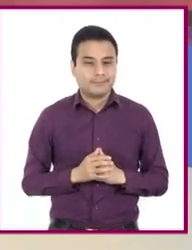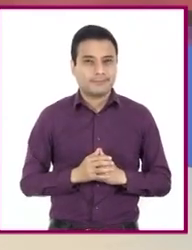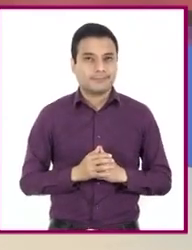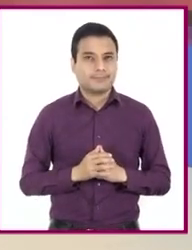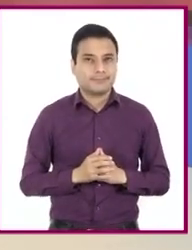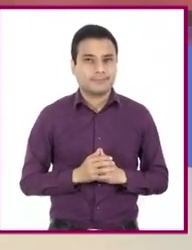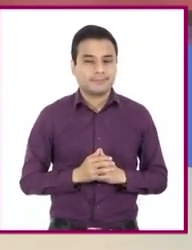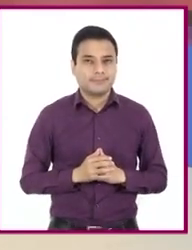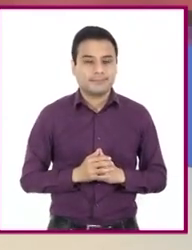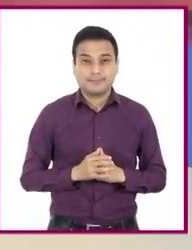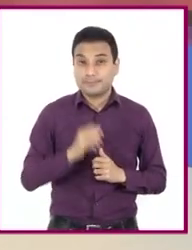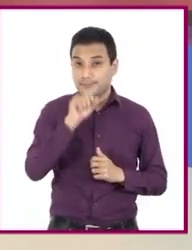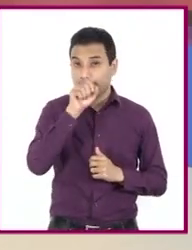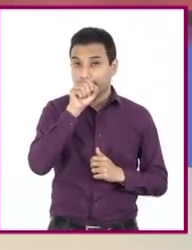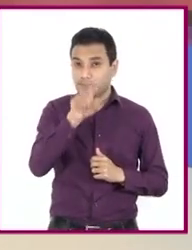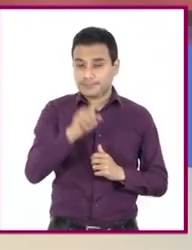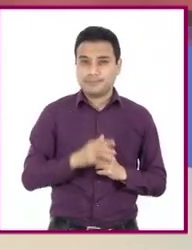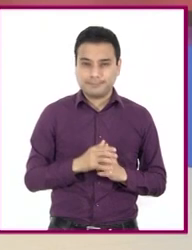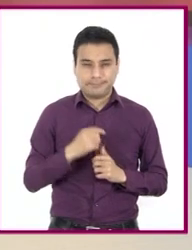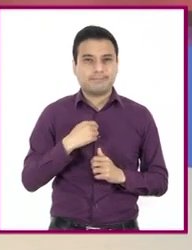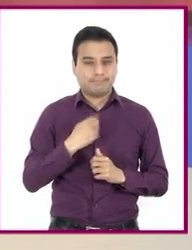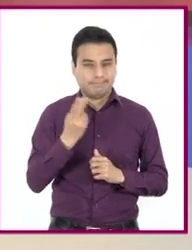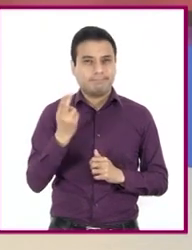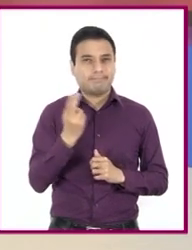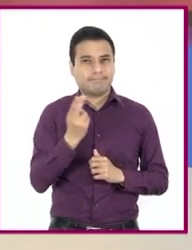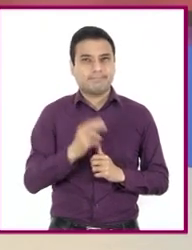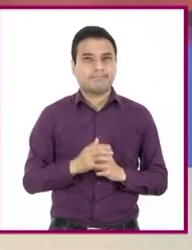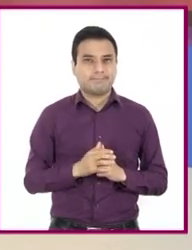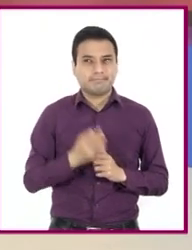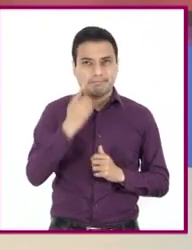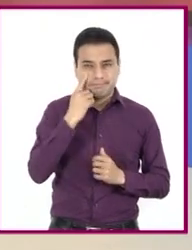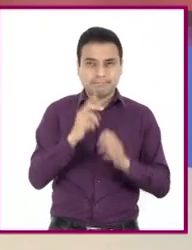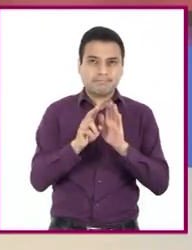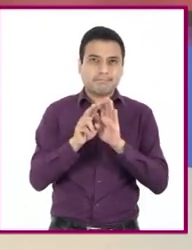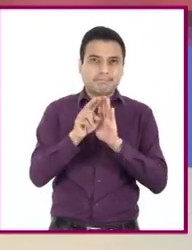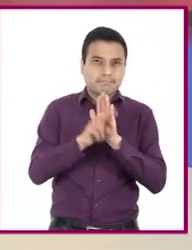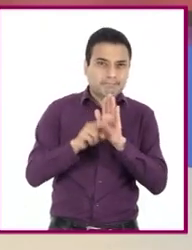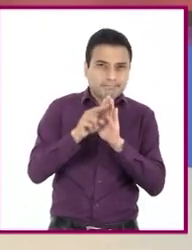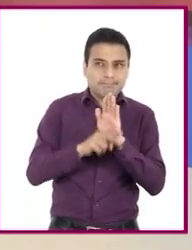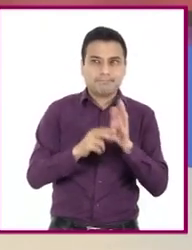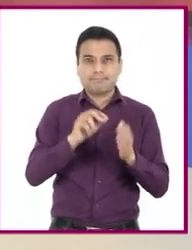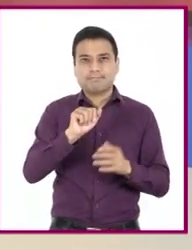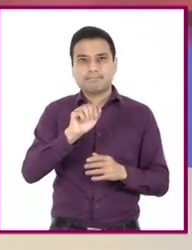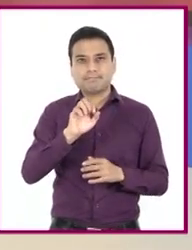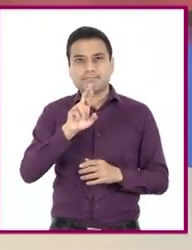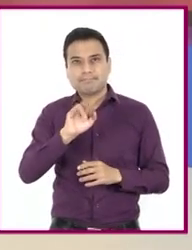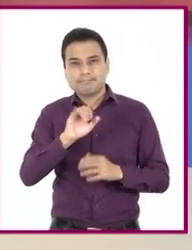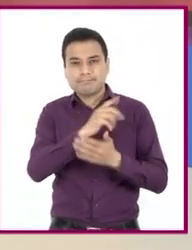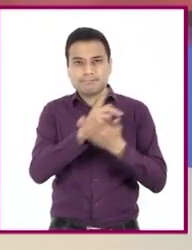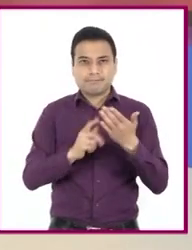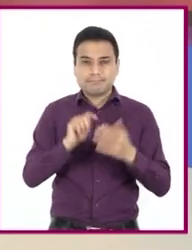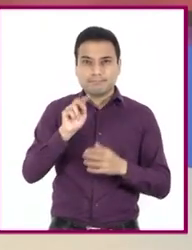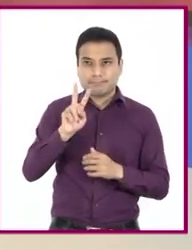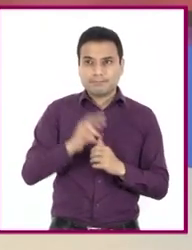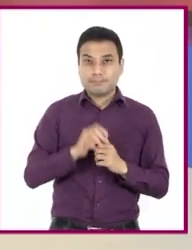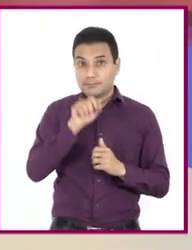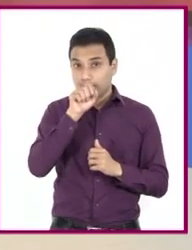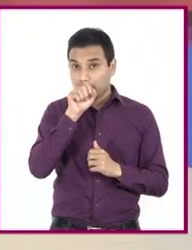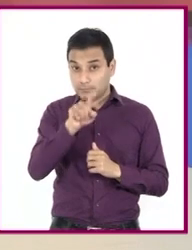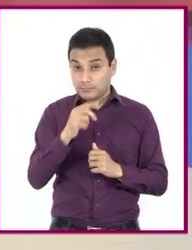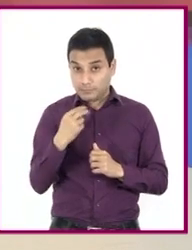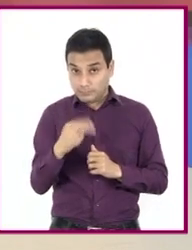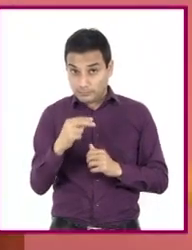¿También se debe incluir la referencia a estos materiales audiovisuales que menciona? Por supuesto,